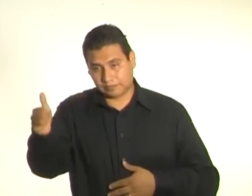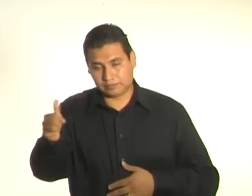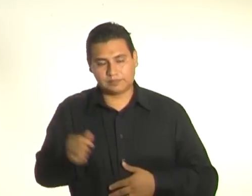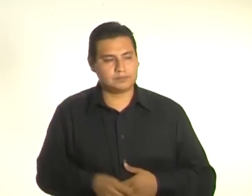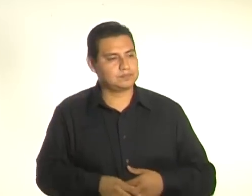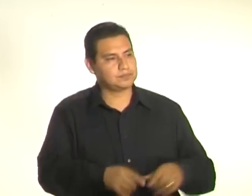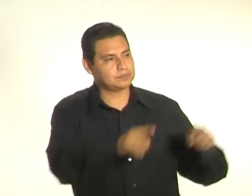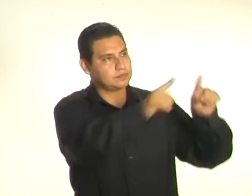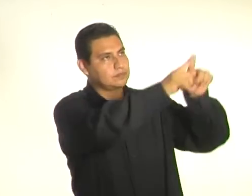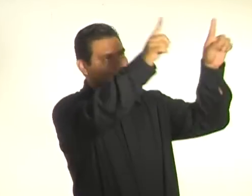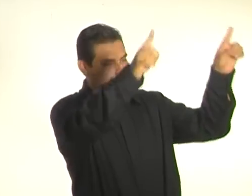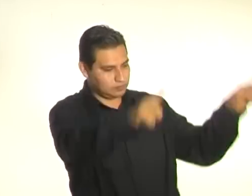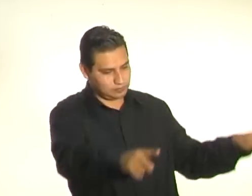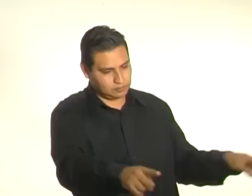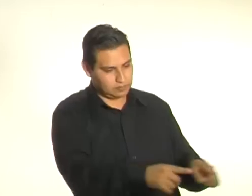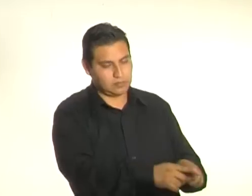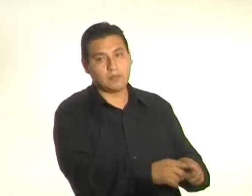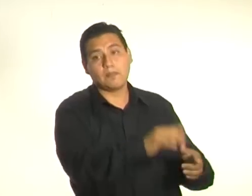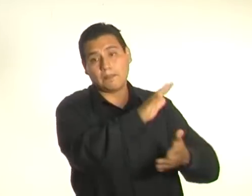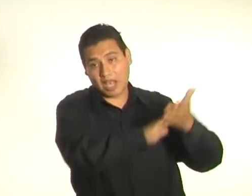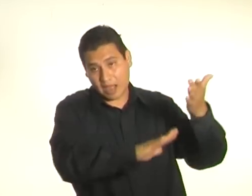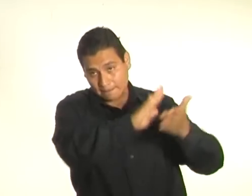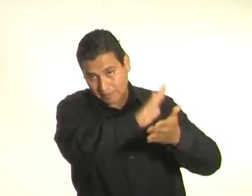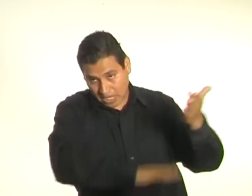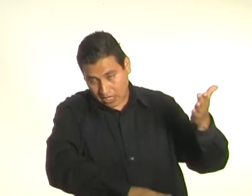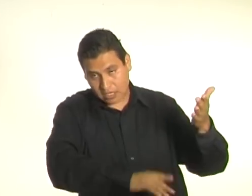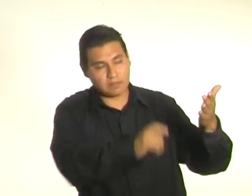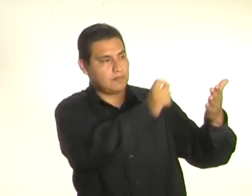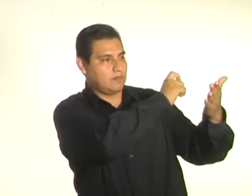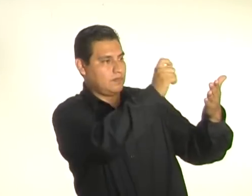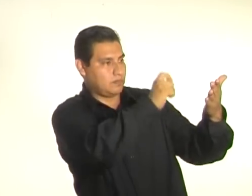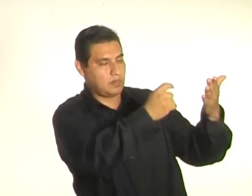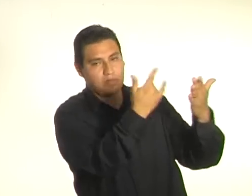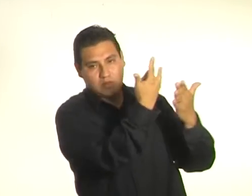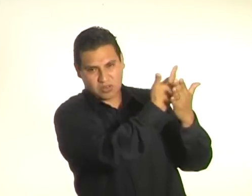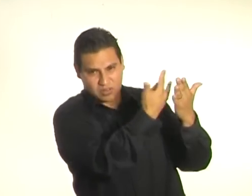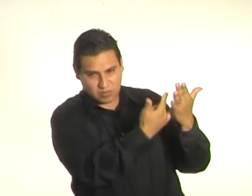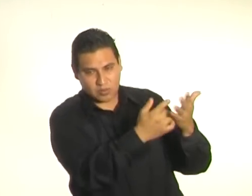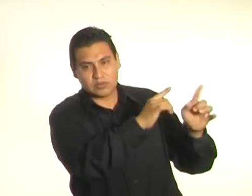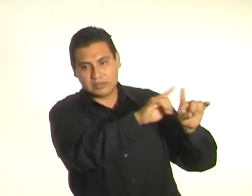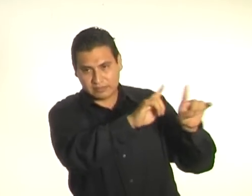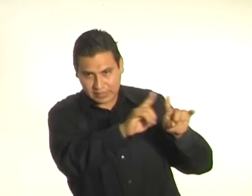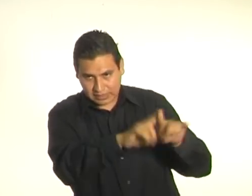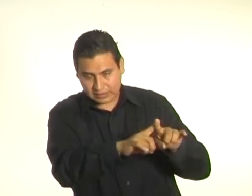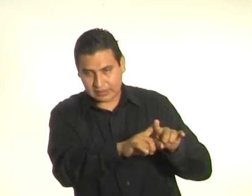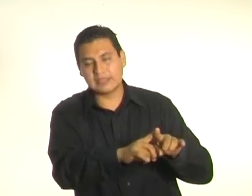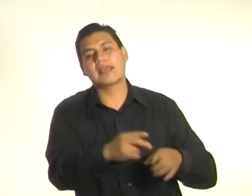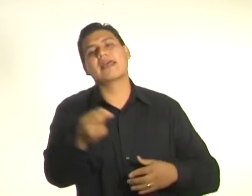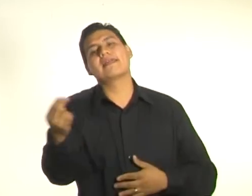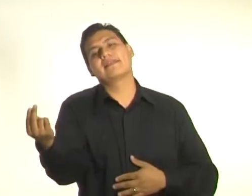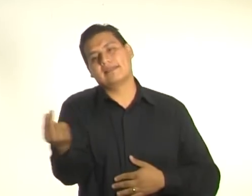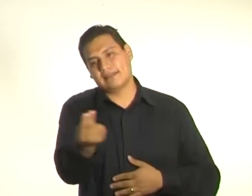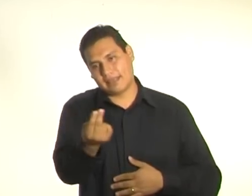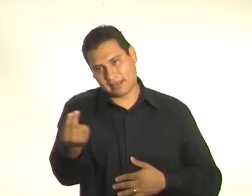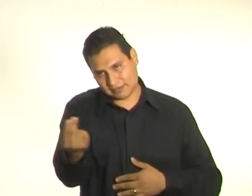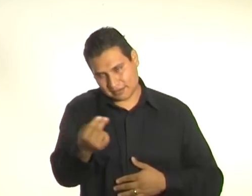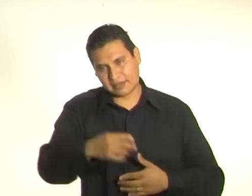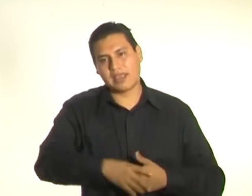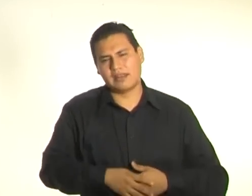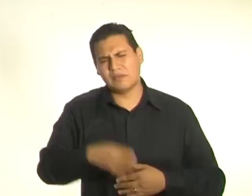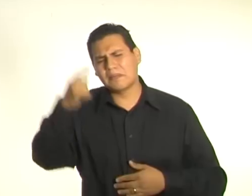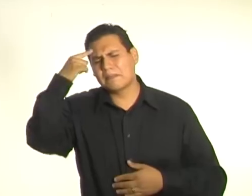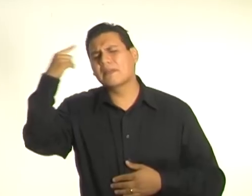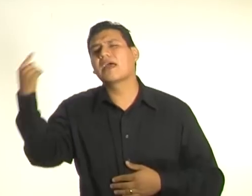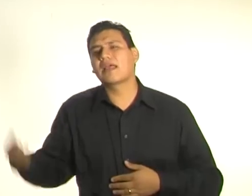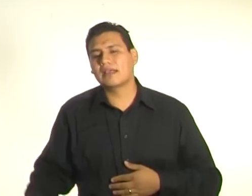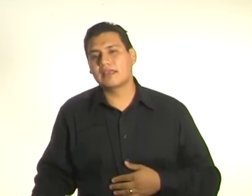materiales concretos, debemos siempre tenerlos en una exposición. Porque de esa manera hacemos atractiva la clase.